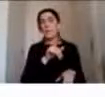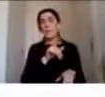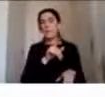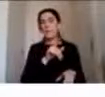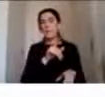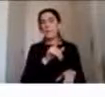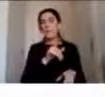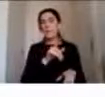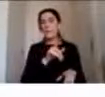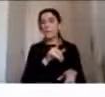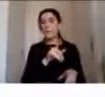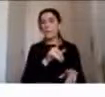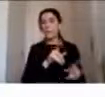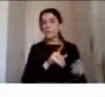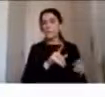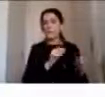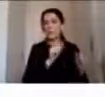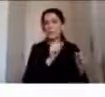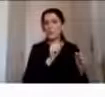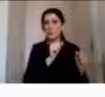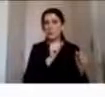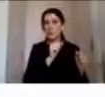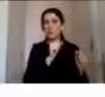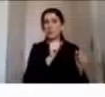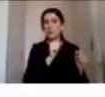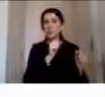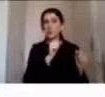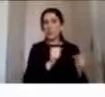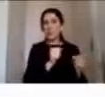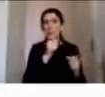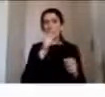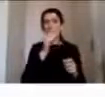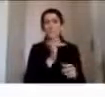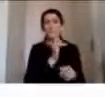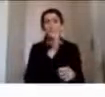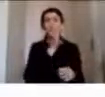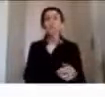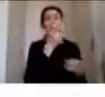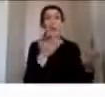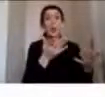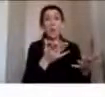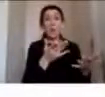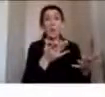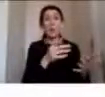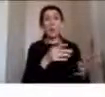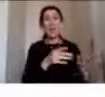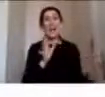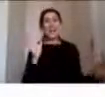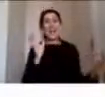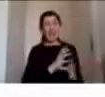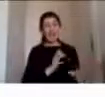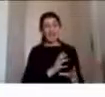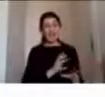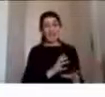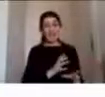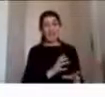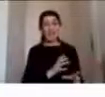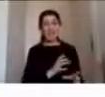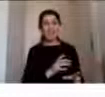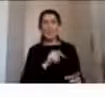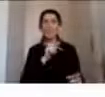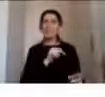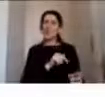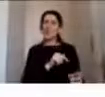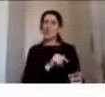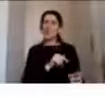a nivel cognitivo era hasta como gravedad de TEC esta severidad deja de ser un factor tan importante cuando hablamos de la calidad